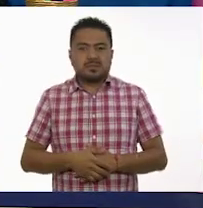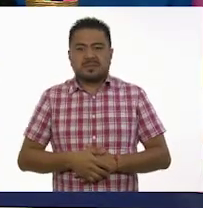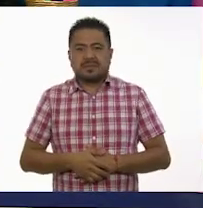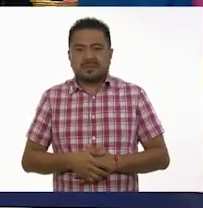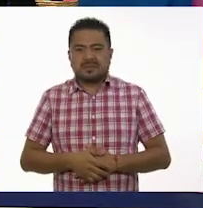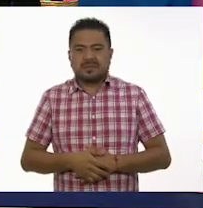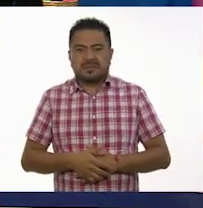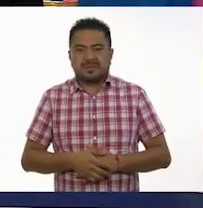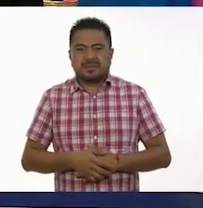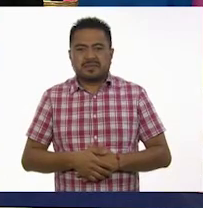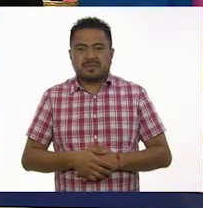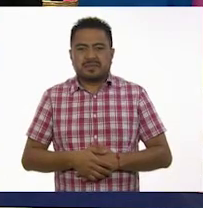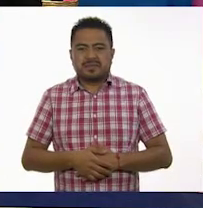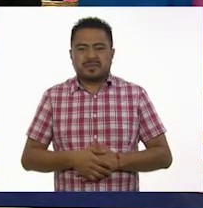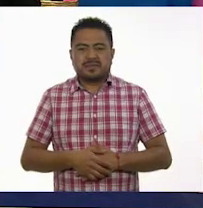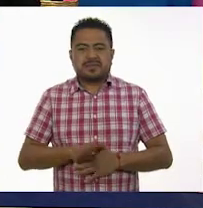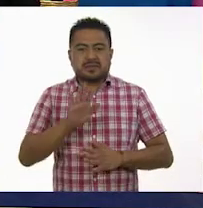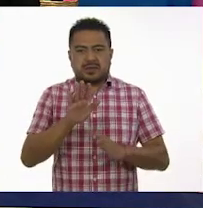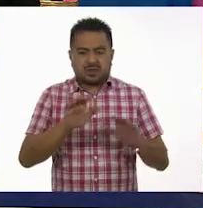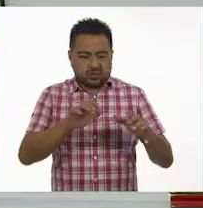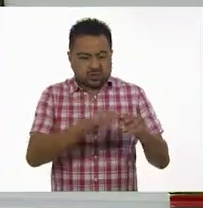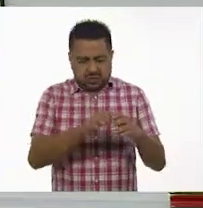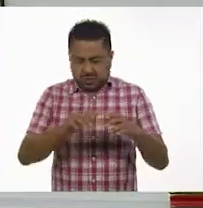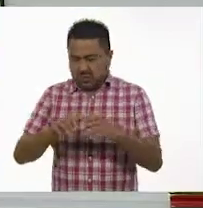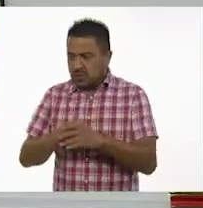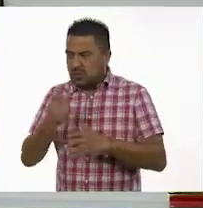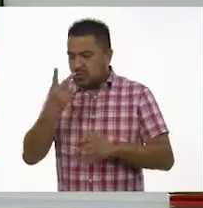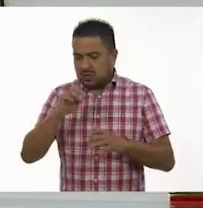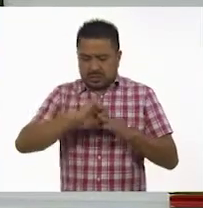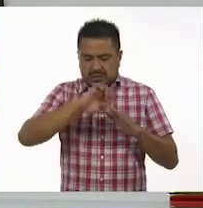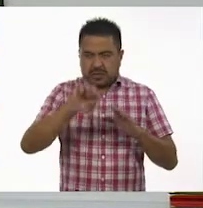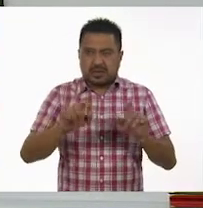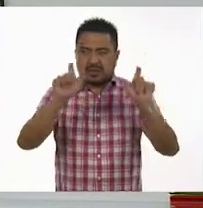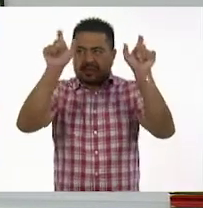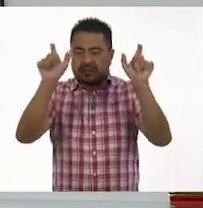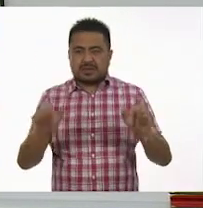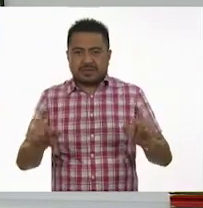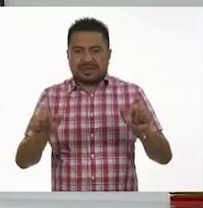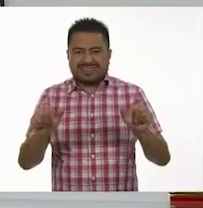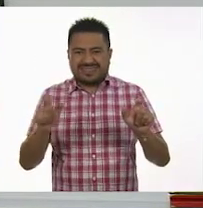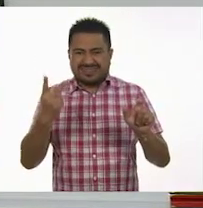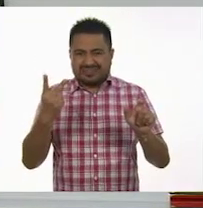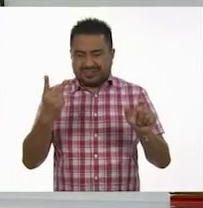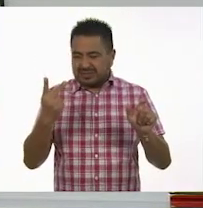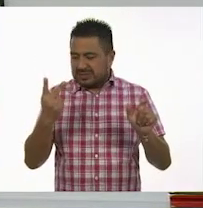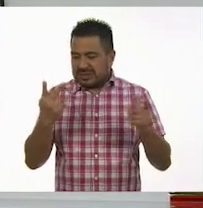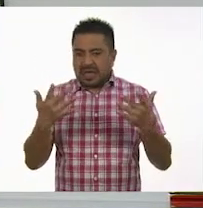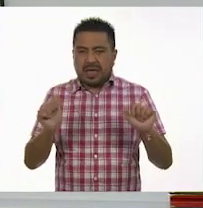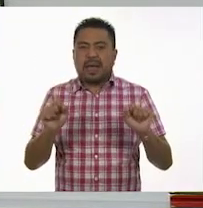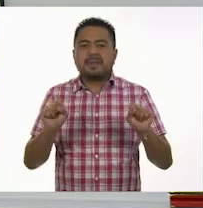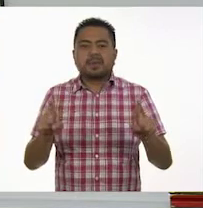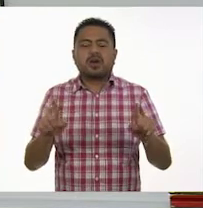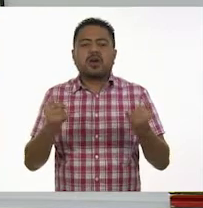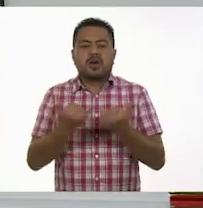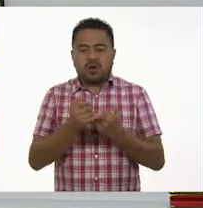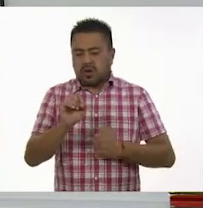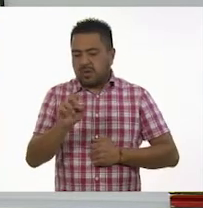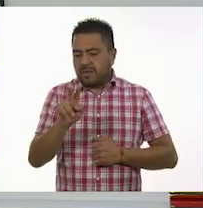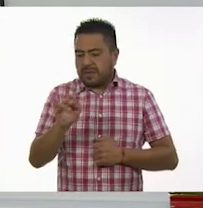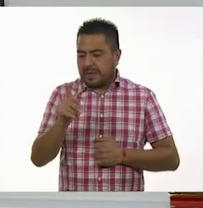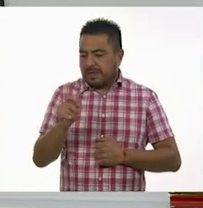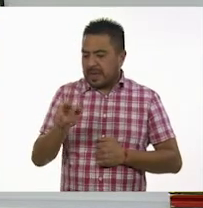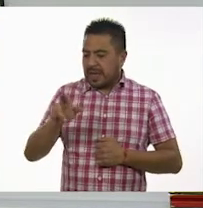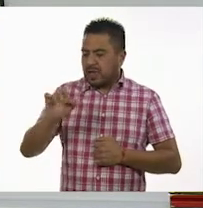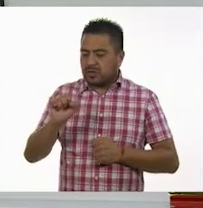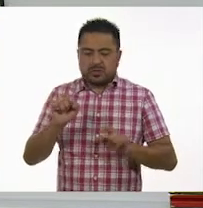Muy bien. Ya clasificamos esos ejemplos en vivíparos y también en ovíparos.